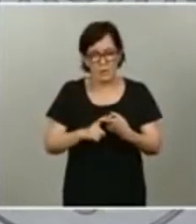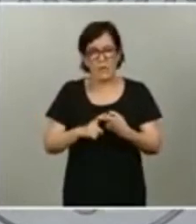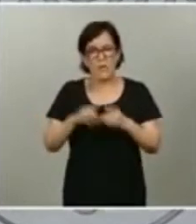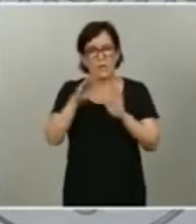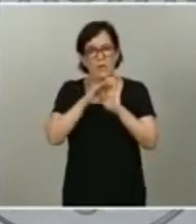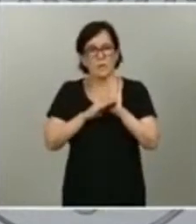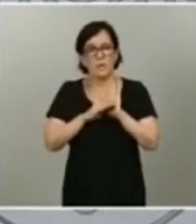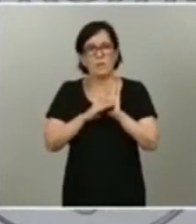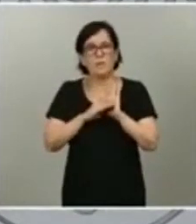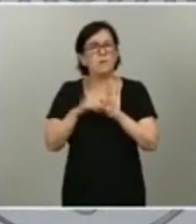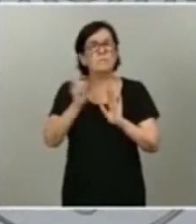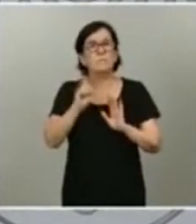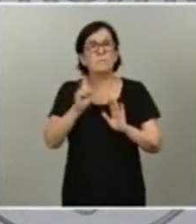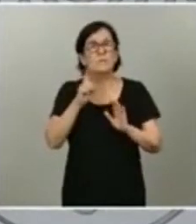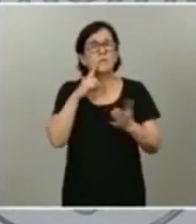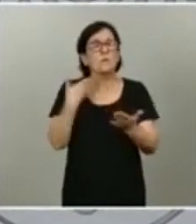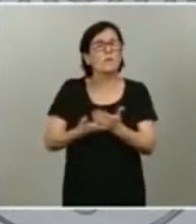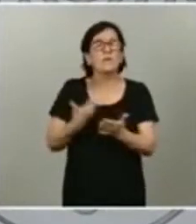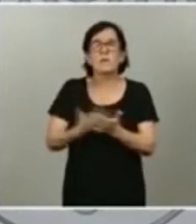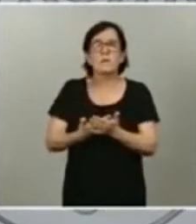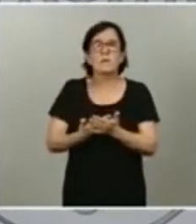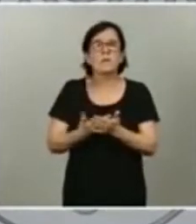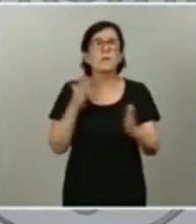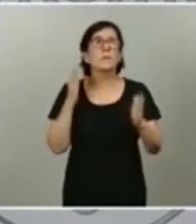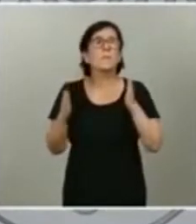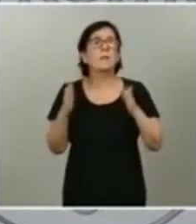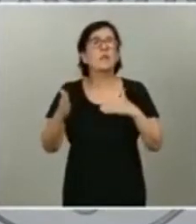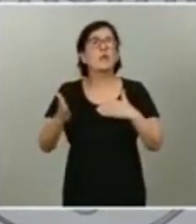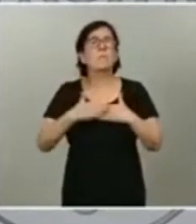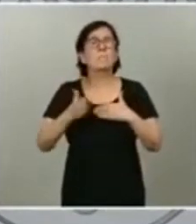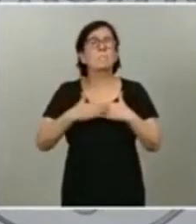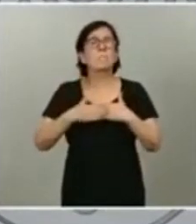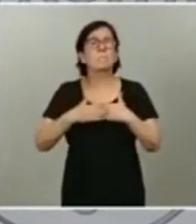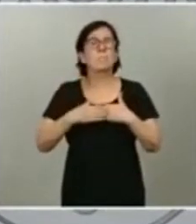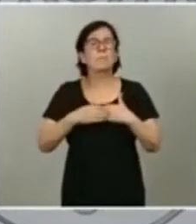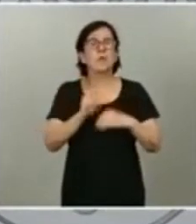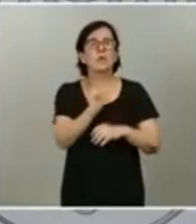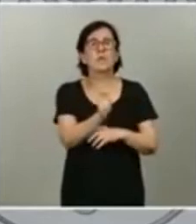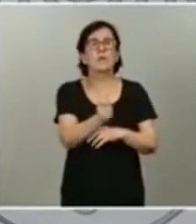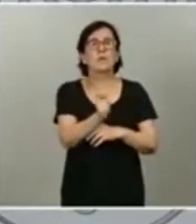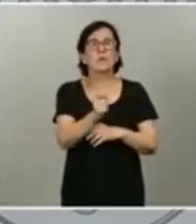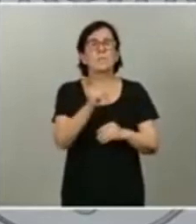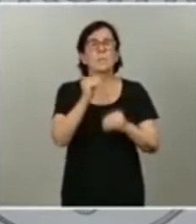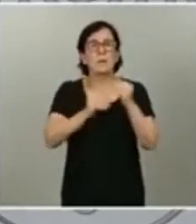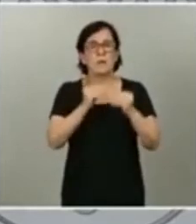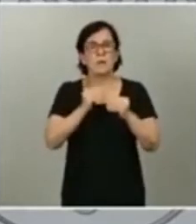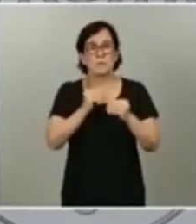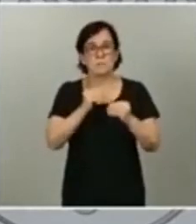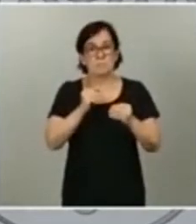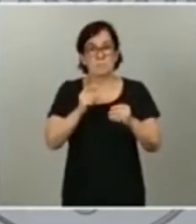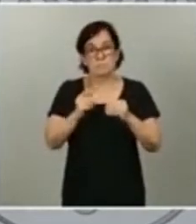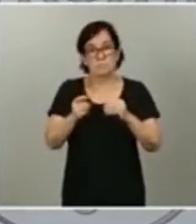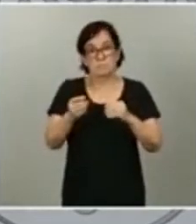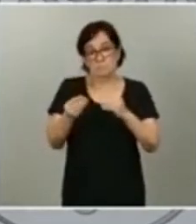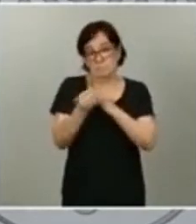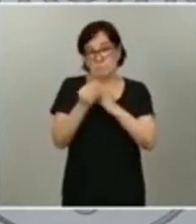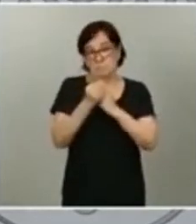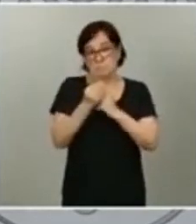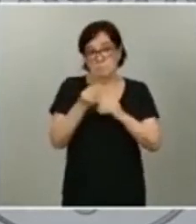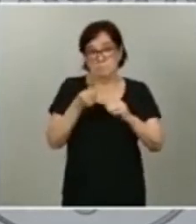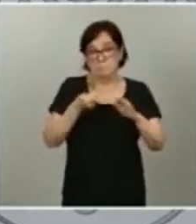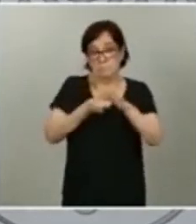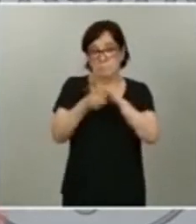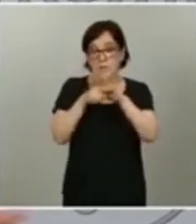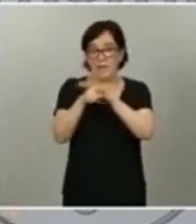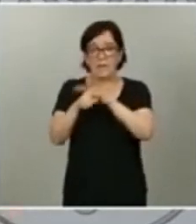no tienen que acreditar un periodo mínimo de cotización para acceder a la prestación y tampoco se les va a